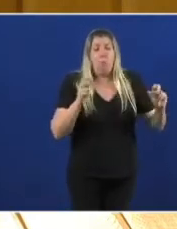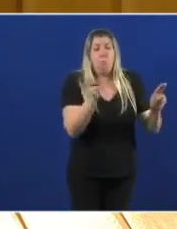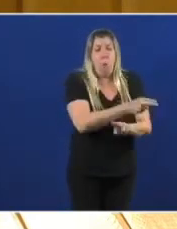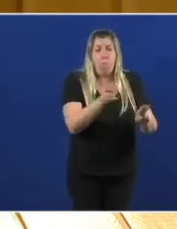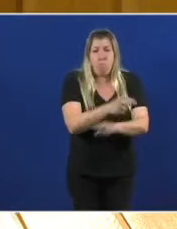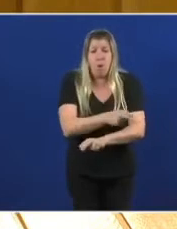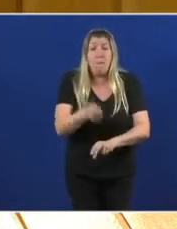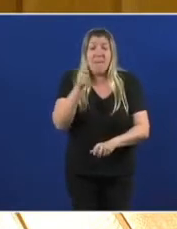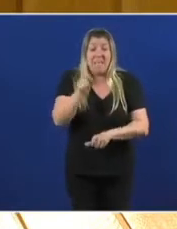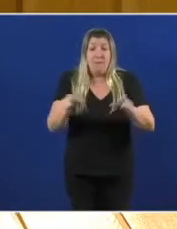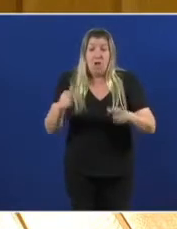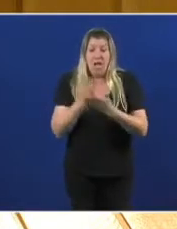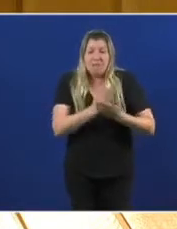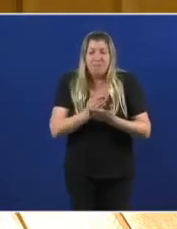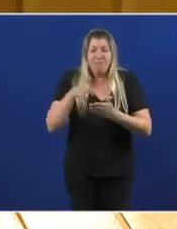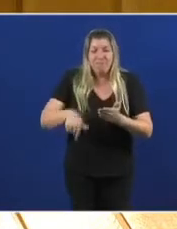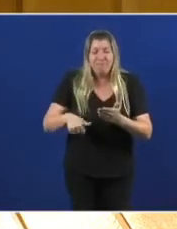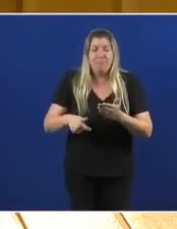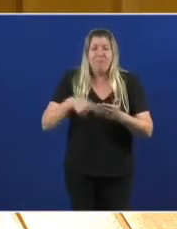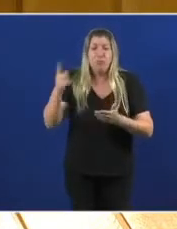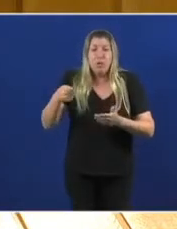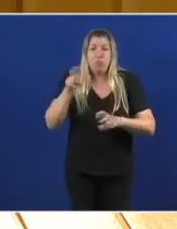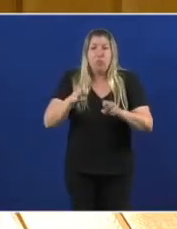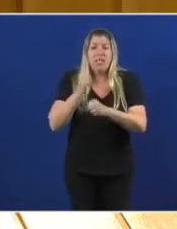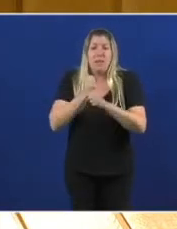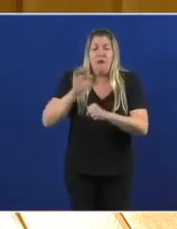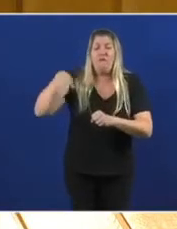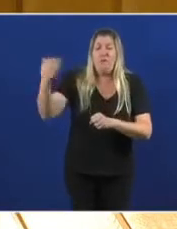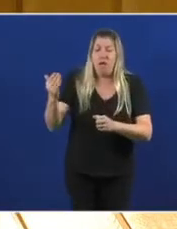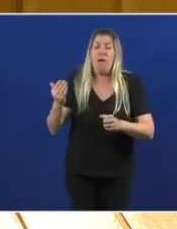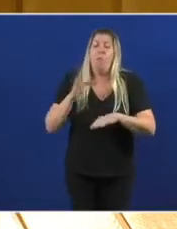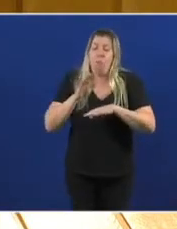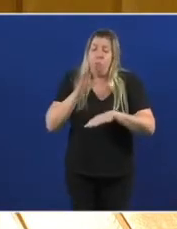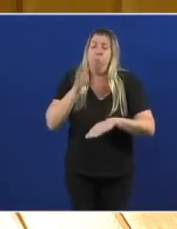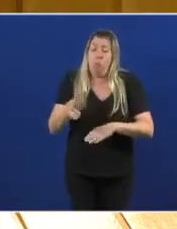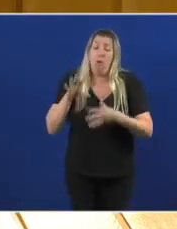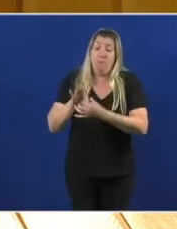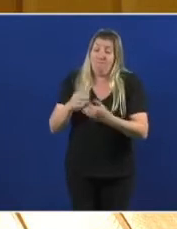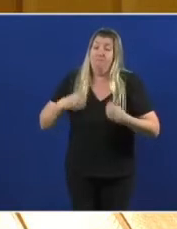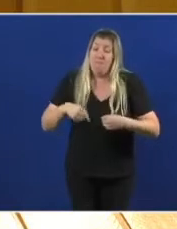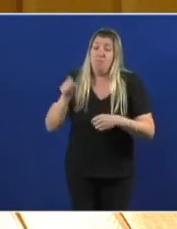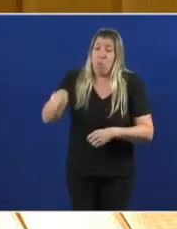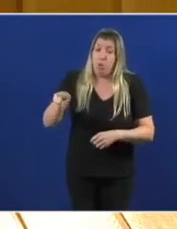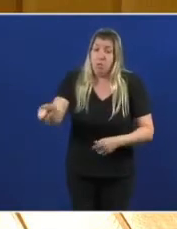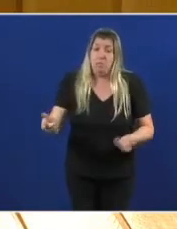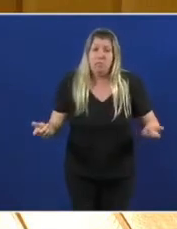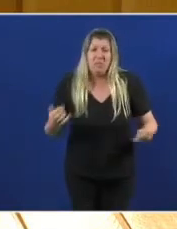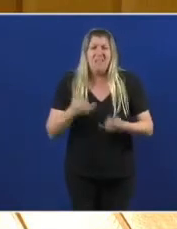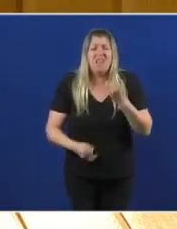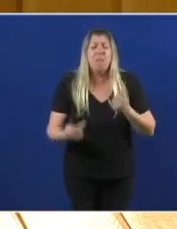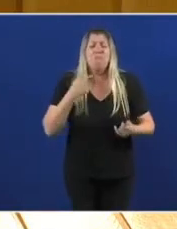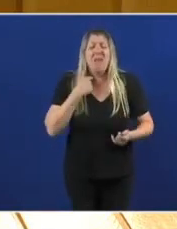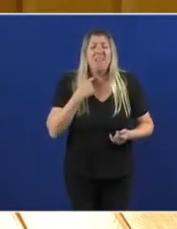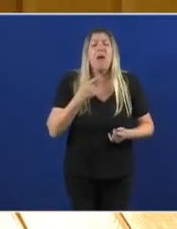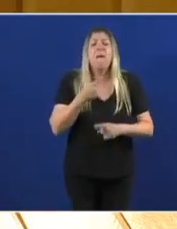E fai escasos días liamos un titular que é moi elocuente. Perdemos medio millón de euros en